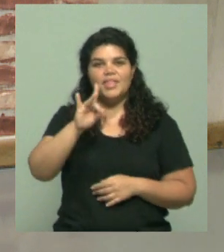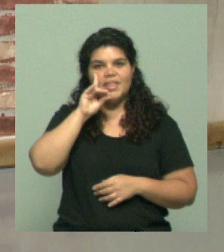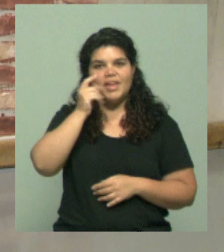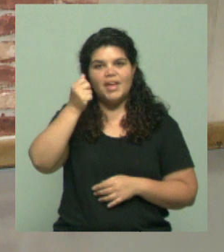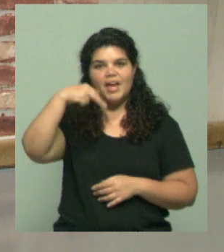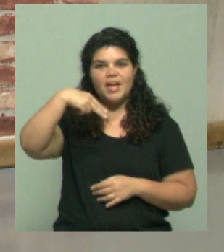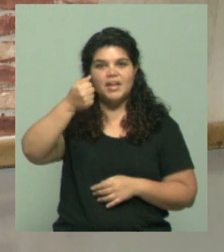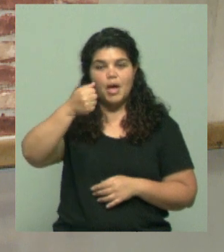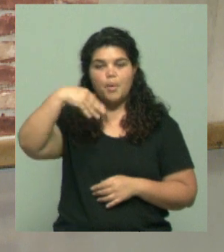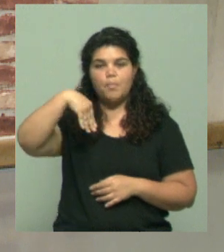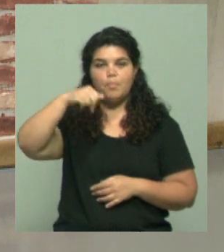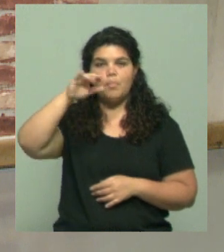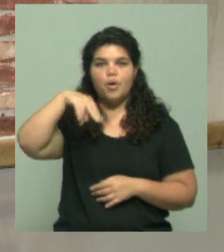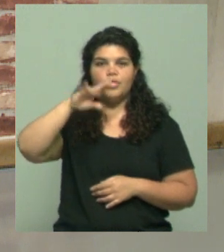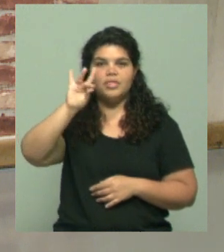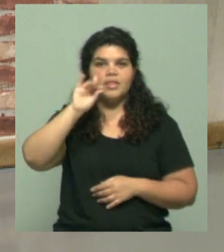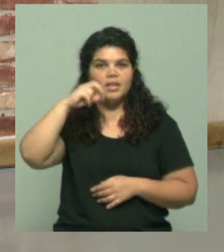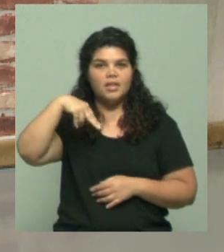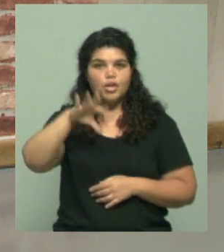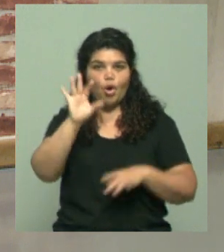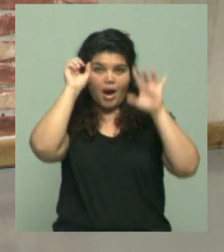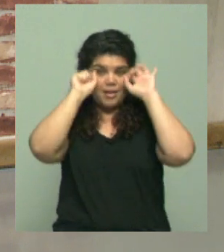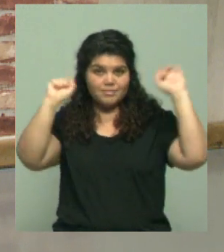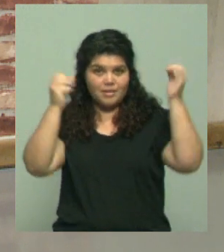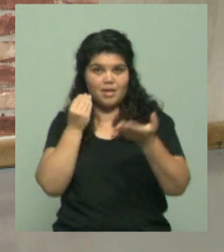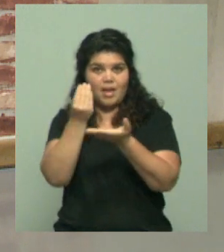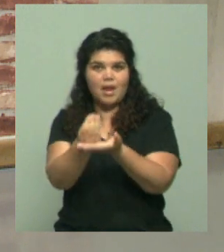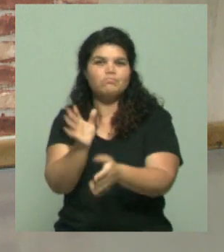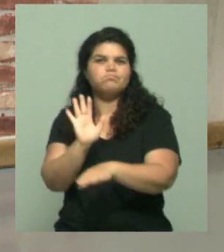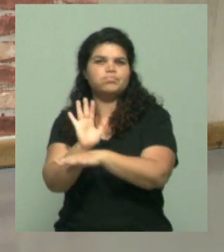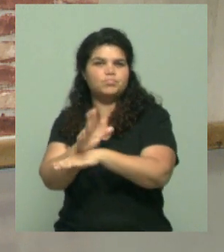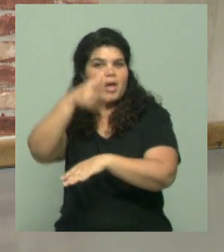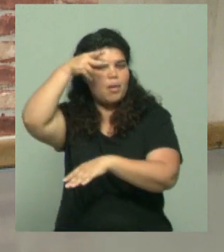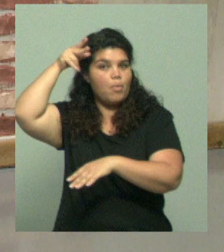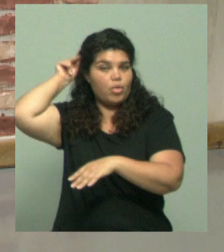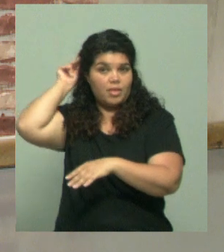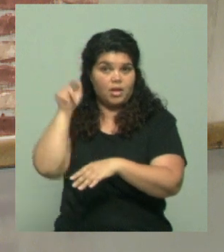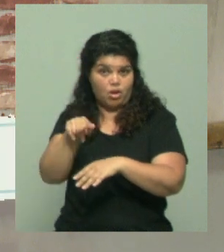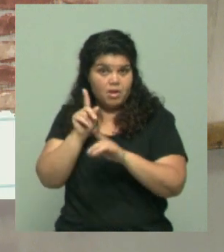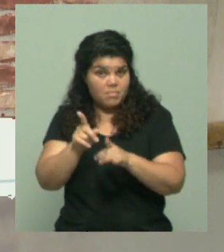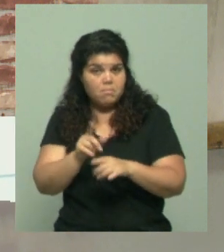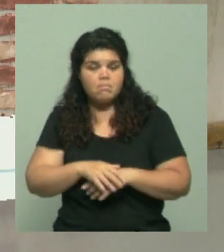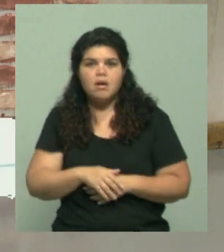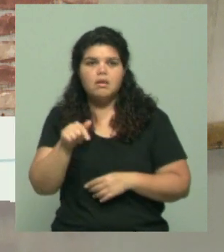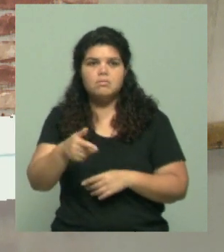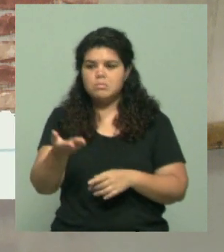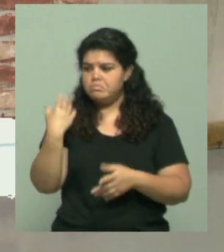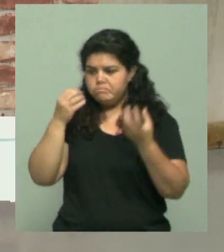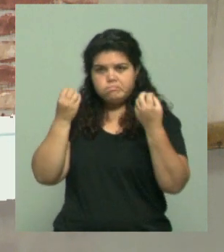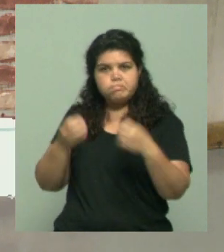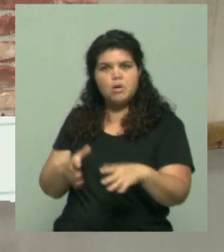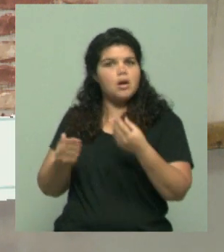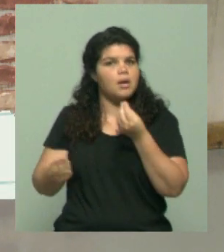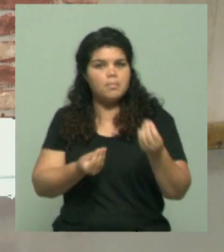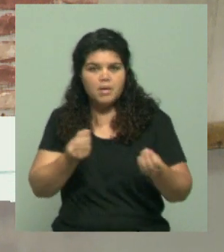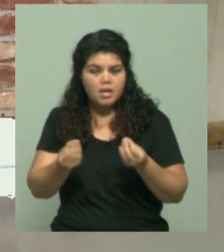dejó su puesto en la Cancillería Argentina, en las últimas horas estaba su comunicado en las redes sociales, pero Guillermo Franco, hace un rato nada más, salió a decir